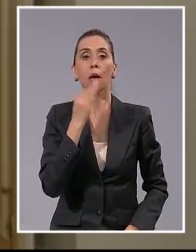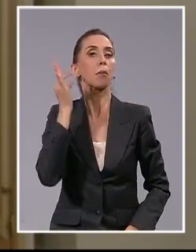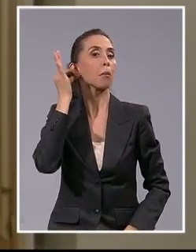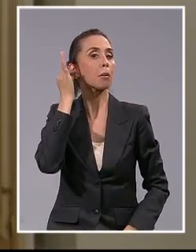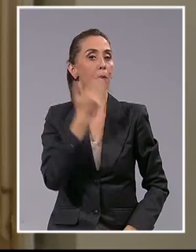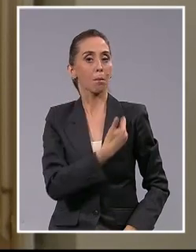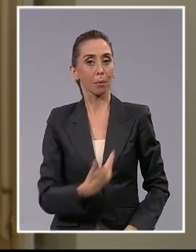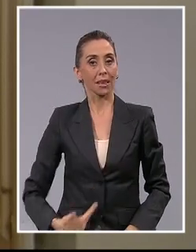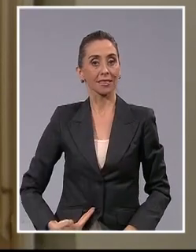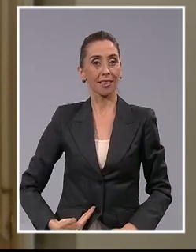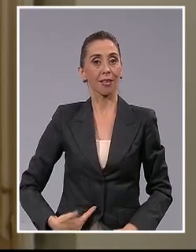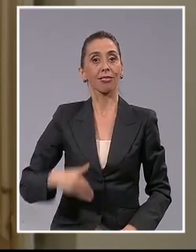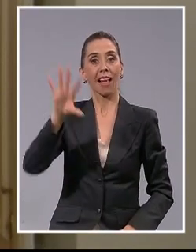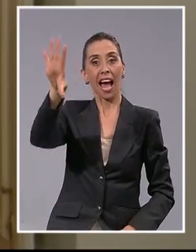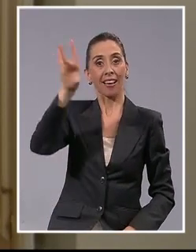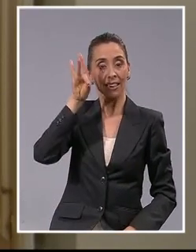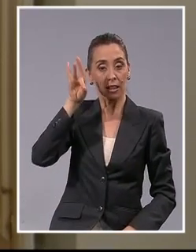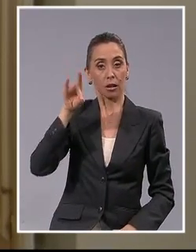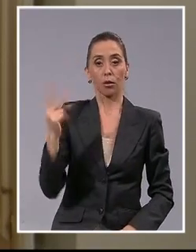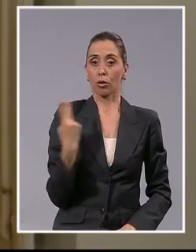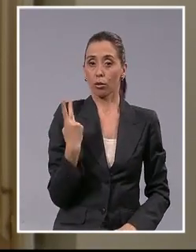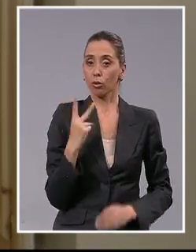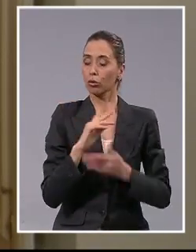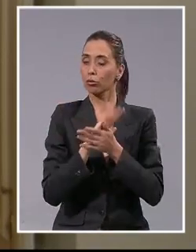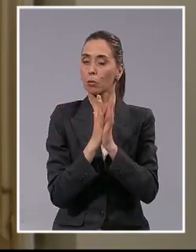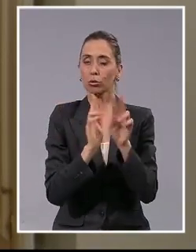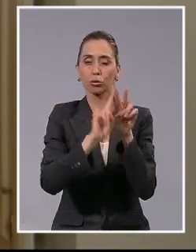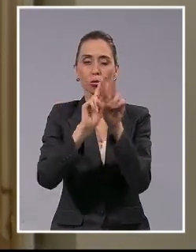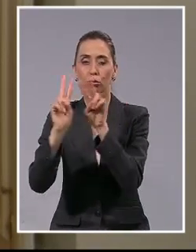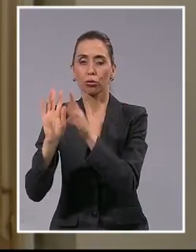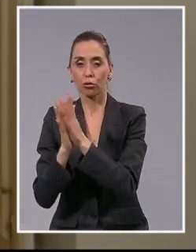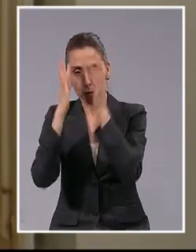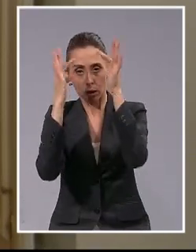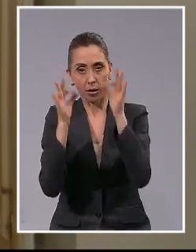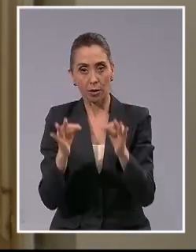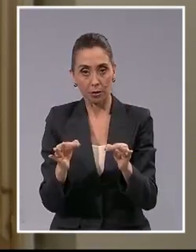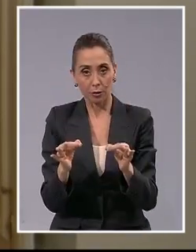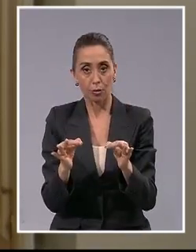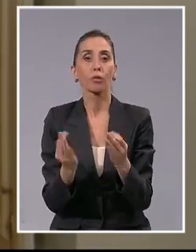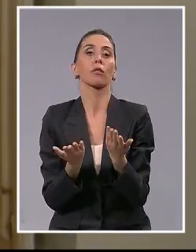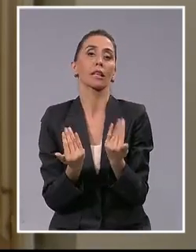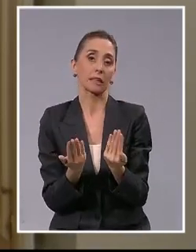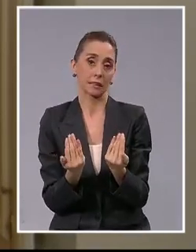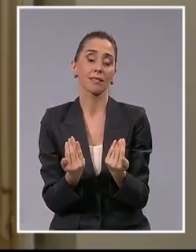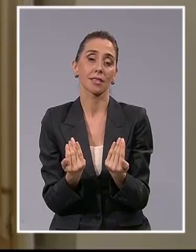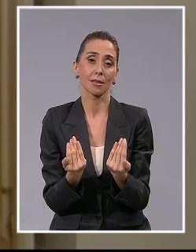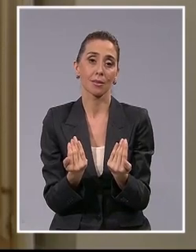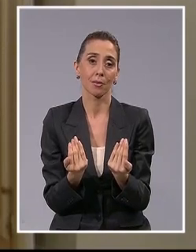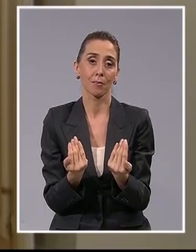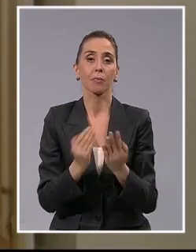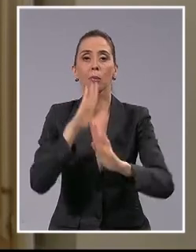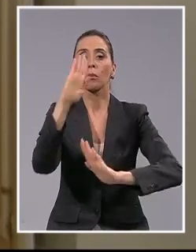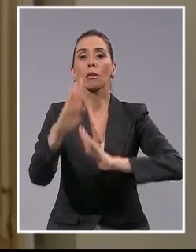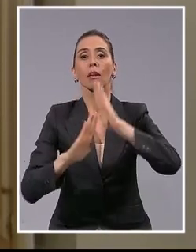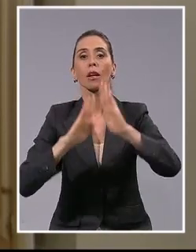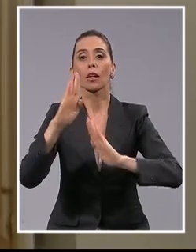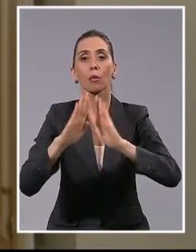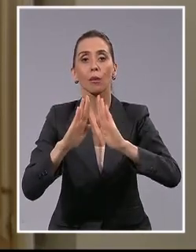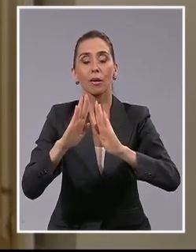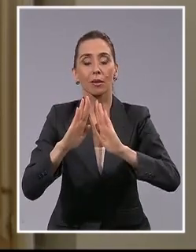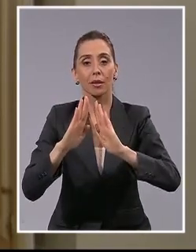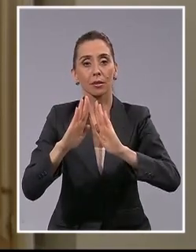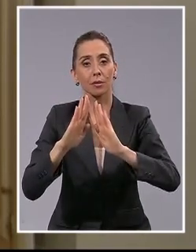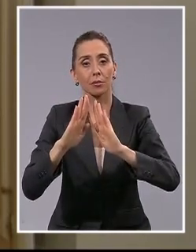presidenta electa, tomaremos todas las acciones y medidas que sean necesarias para resguardar y